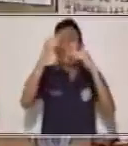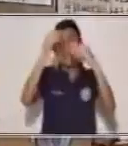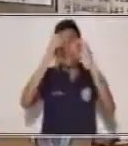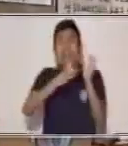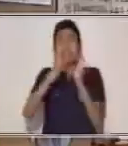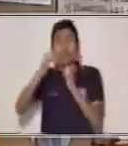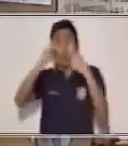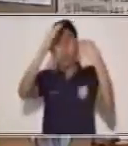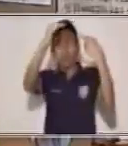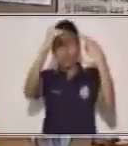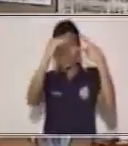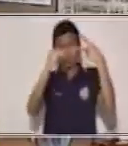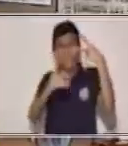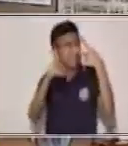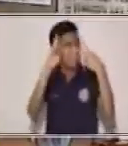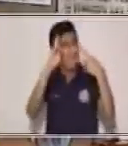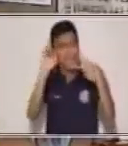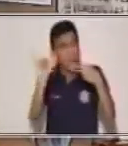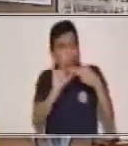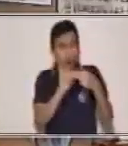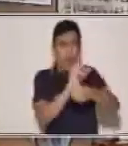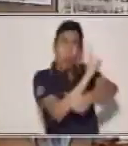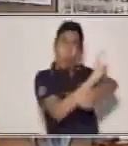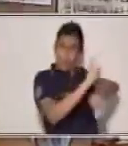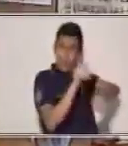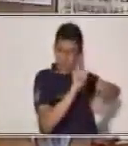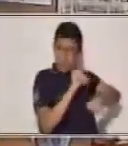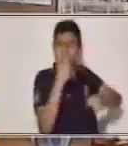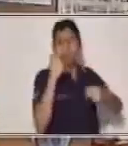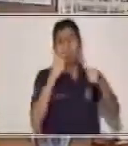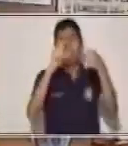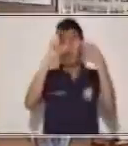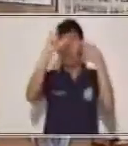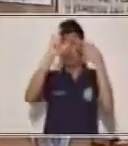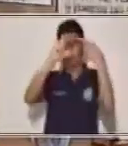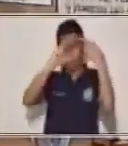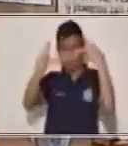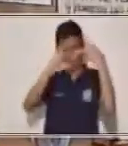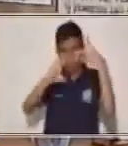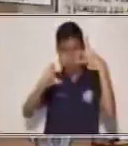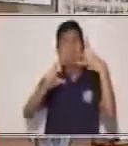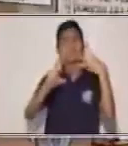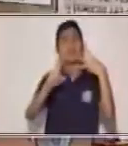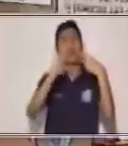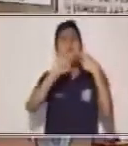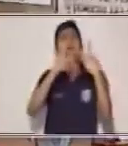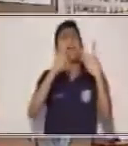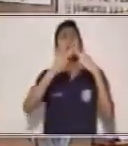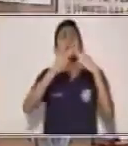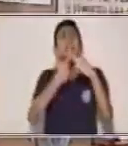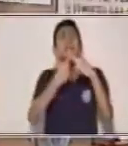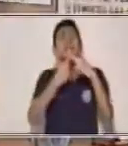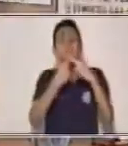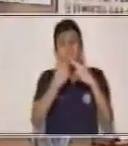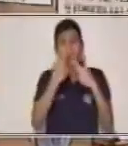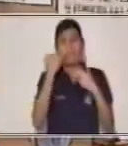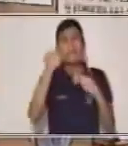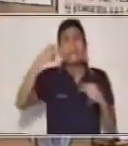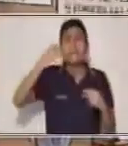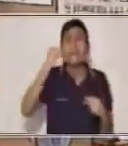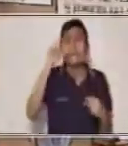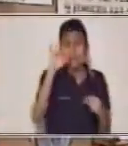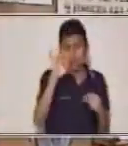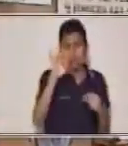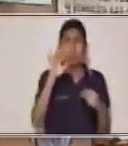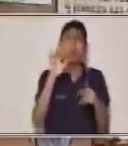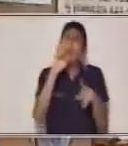Muy bien. Es donde inicia la historia, ¿verdad? Donde marca el personaje, el ambiente, todo. También